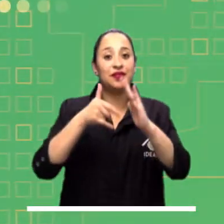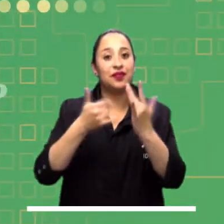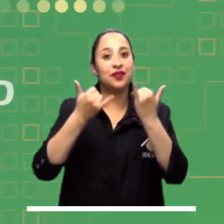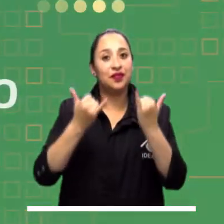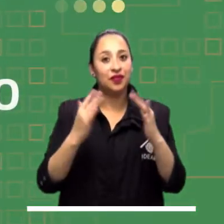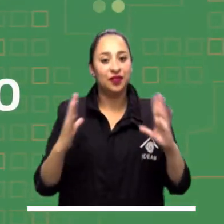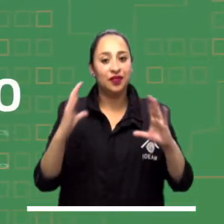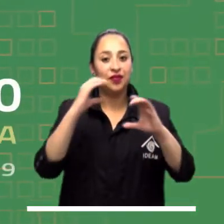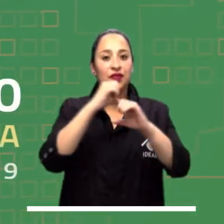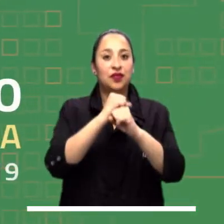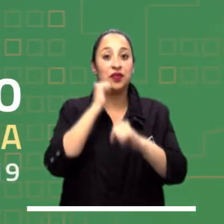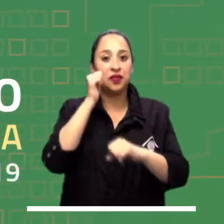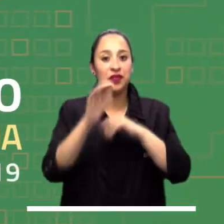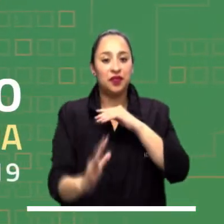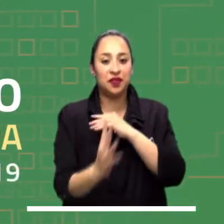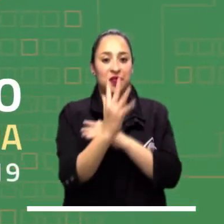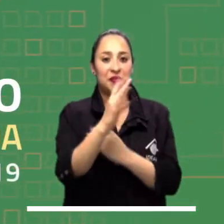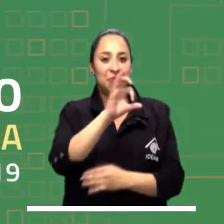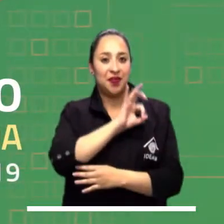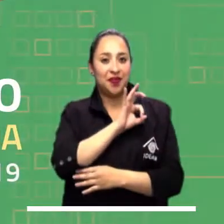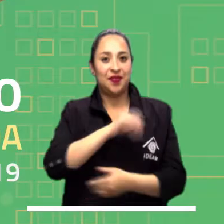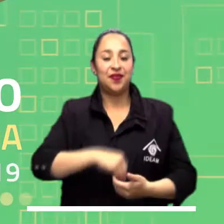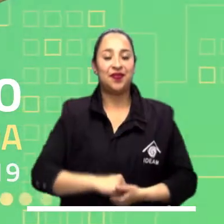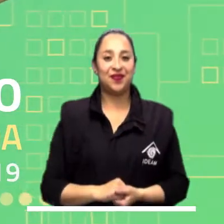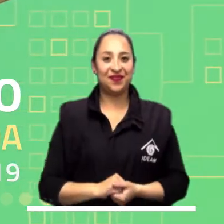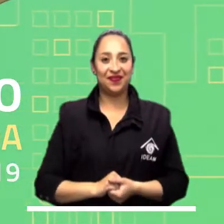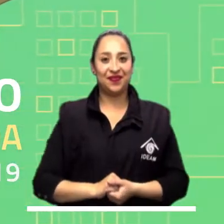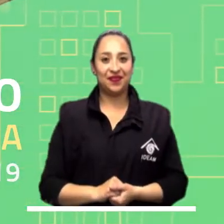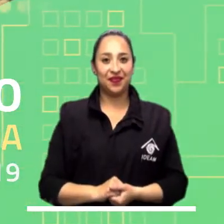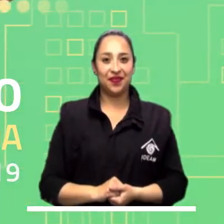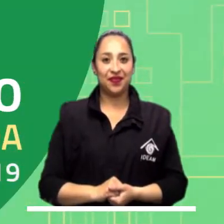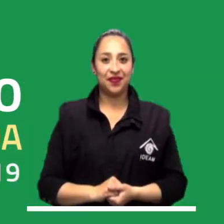Prognóstico del tiempo para la noche de hoy y madrugada de sábado.